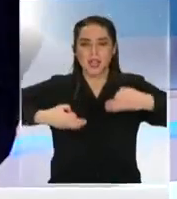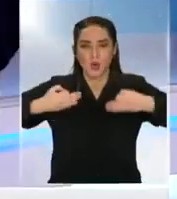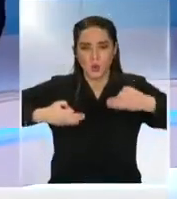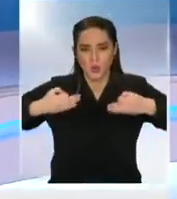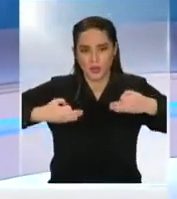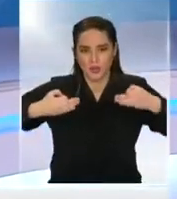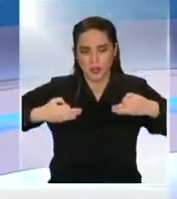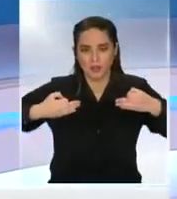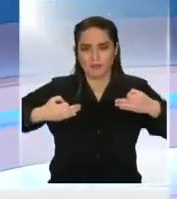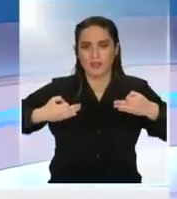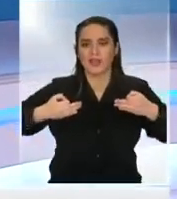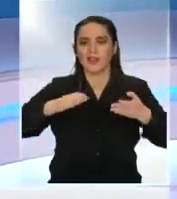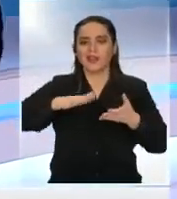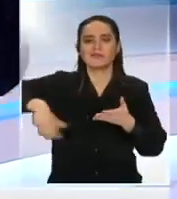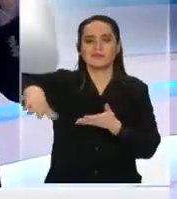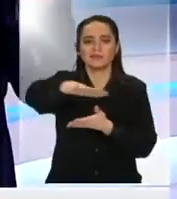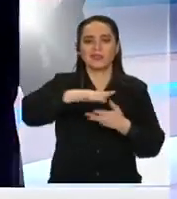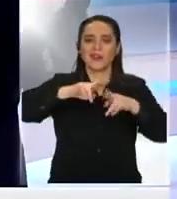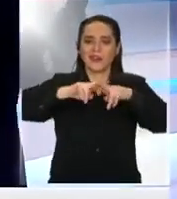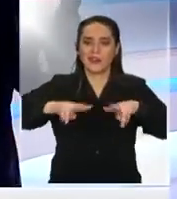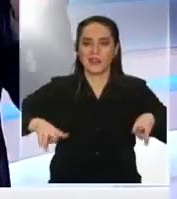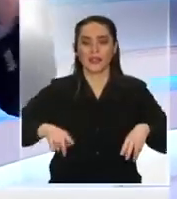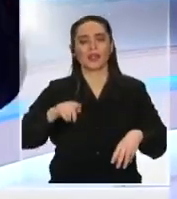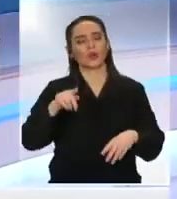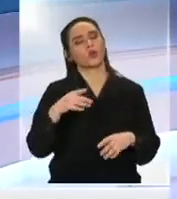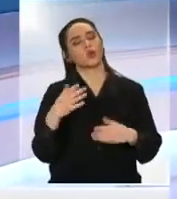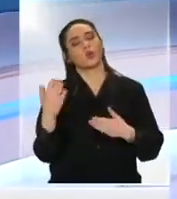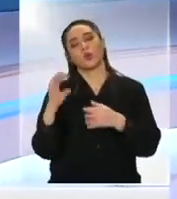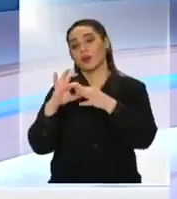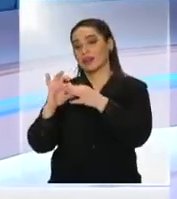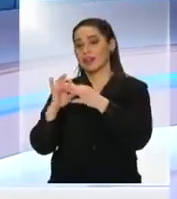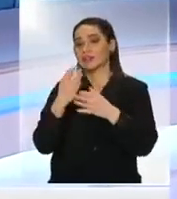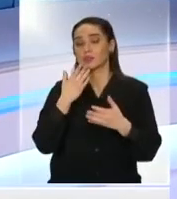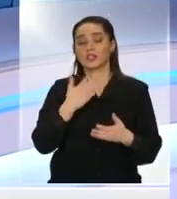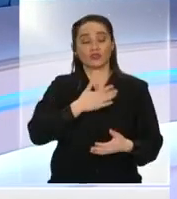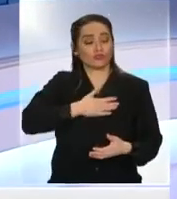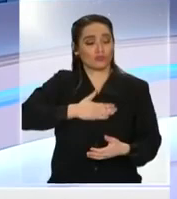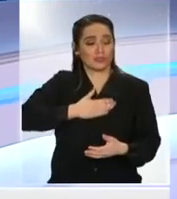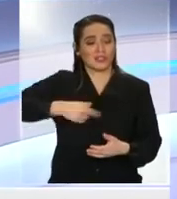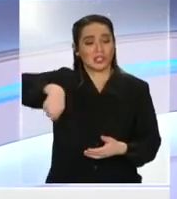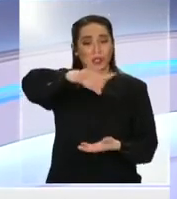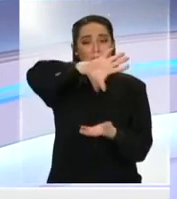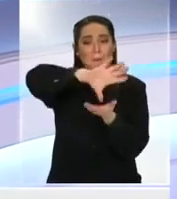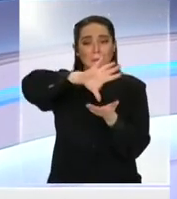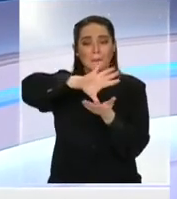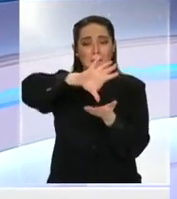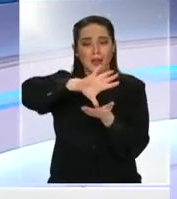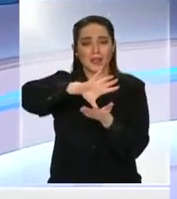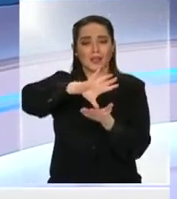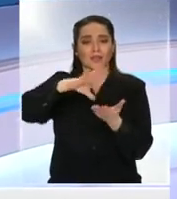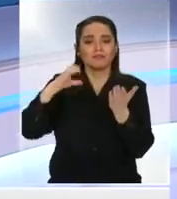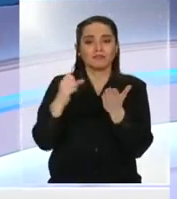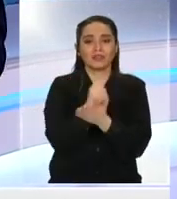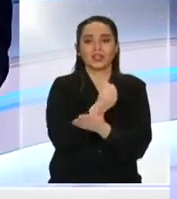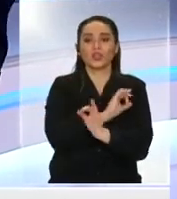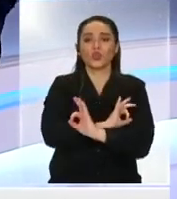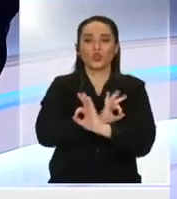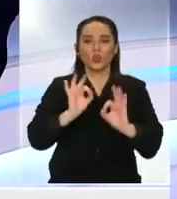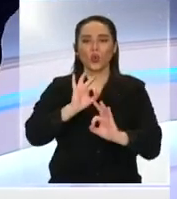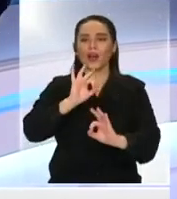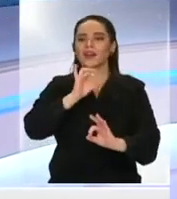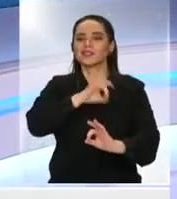primero esta pregunta porque me permite explicar algo esencial. Nosotros queremos un país donde nunca más haya un estallido social y para eso